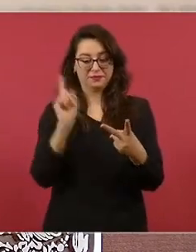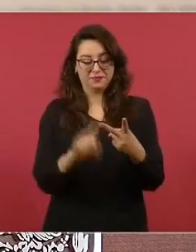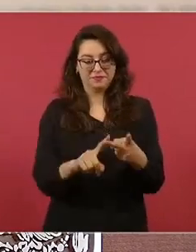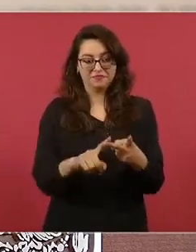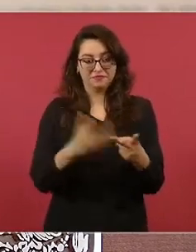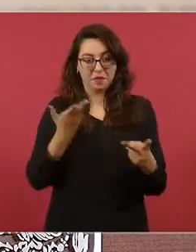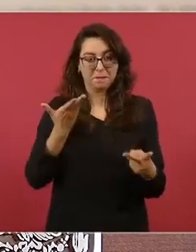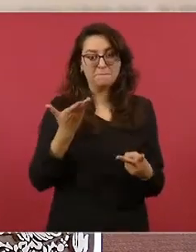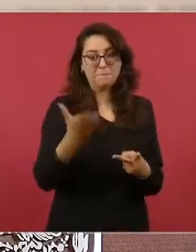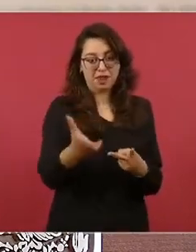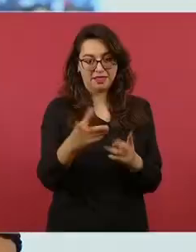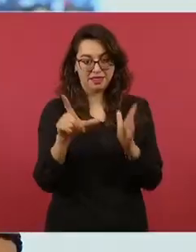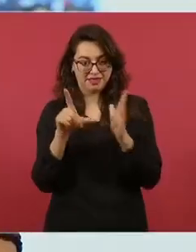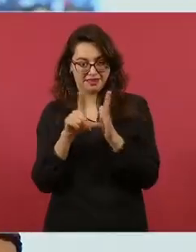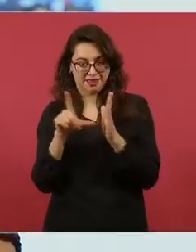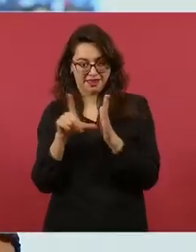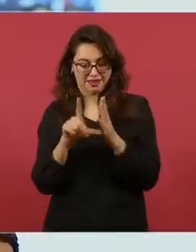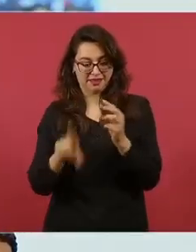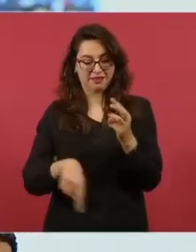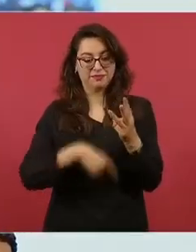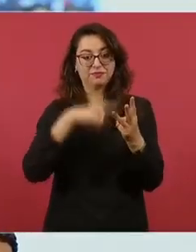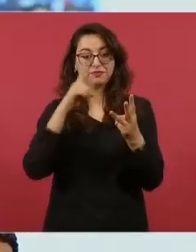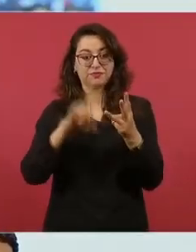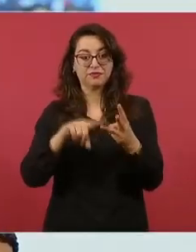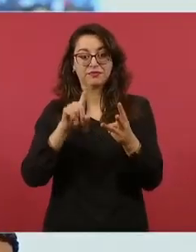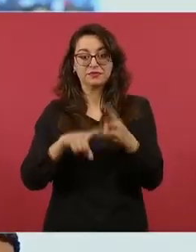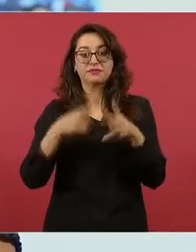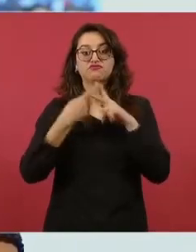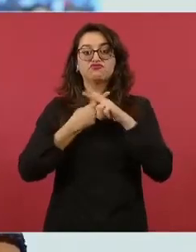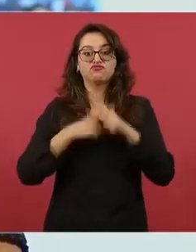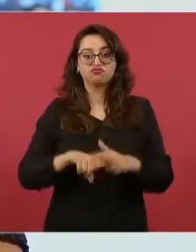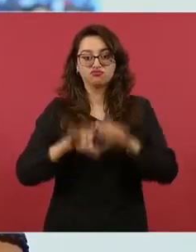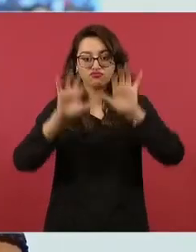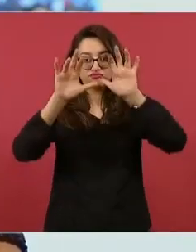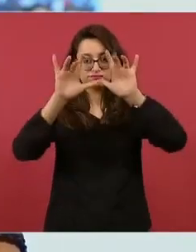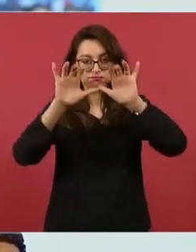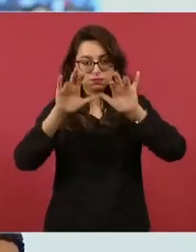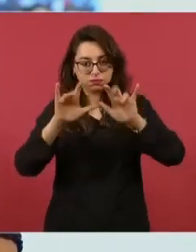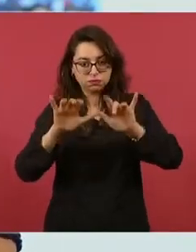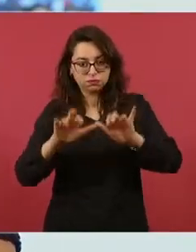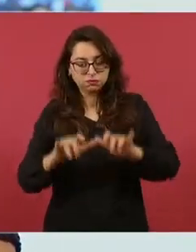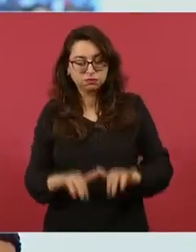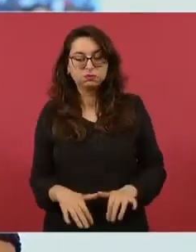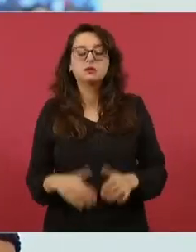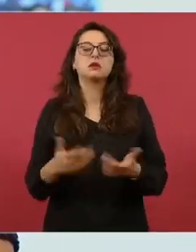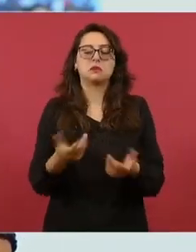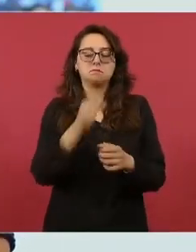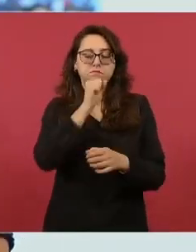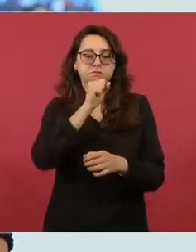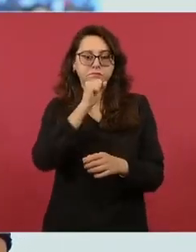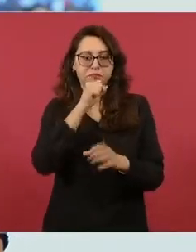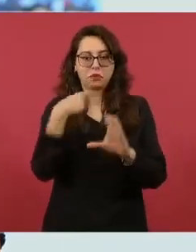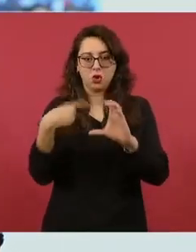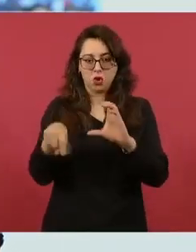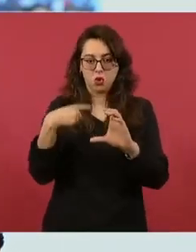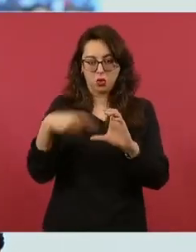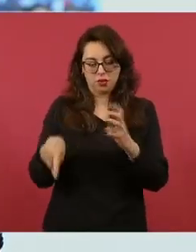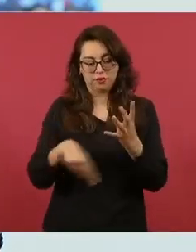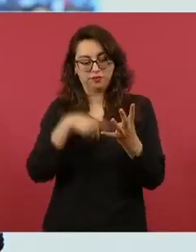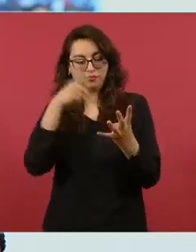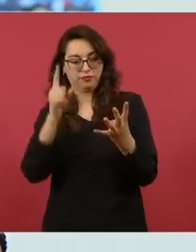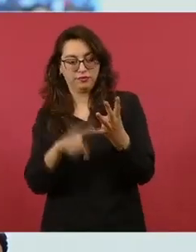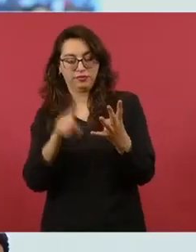obtener tarjeta. Tercero, iniciar su registro con un correo electrónico. Cuarto, descargar la